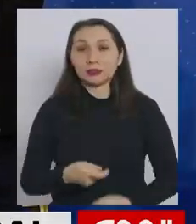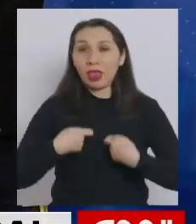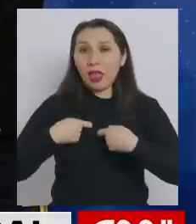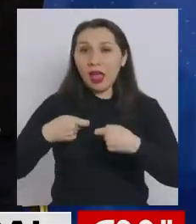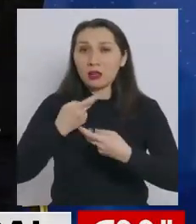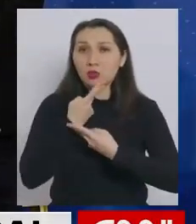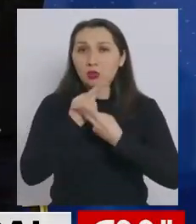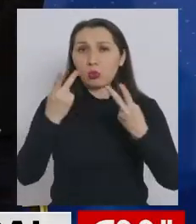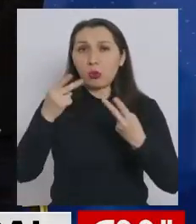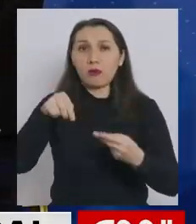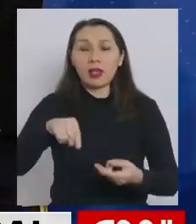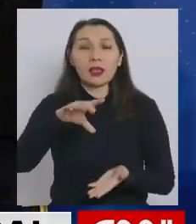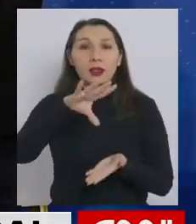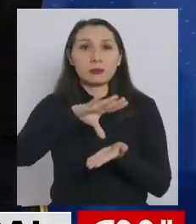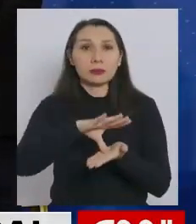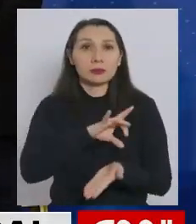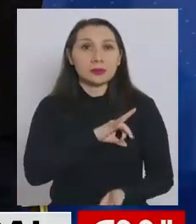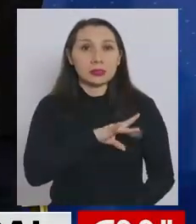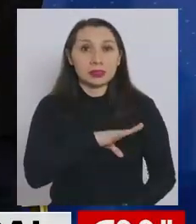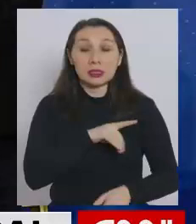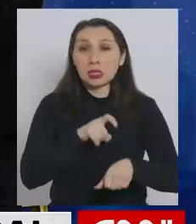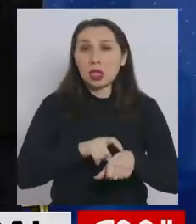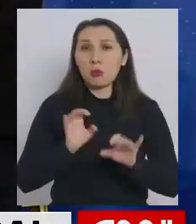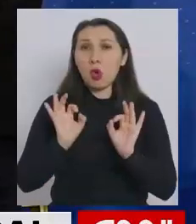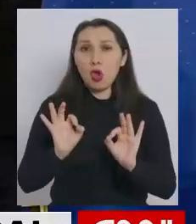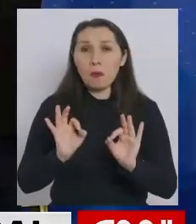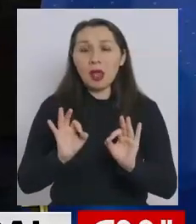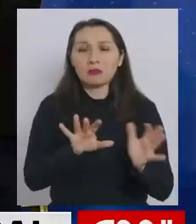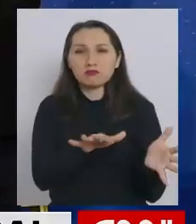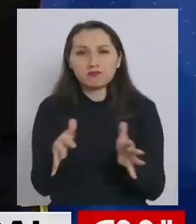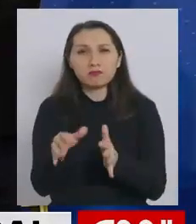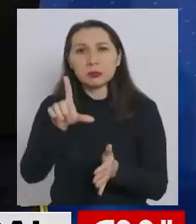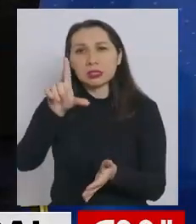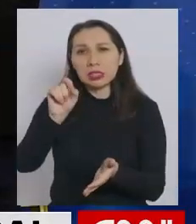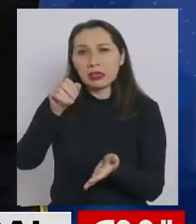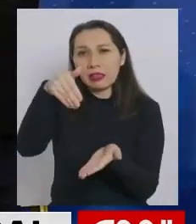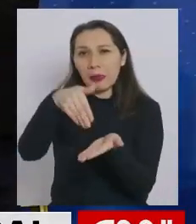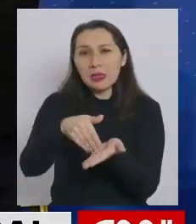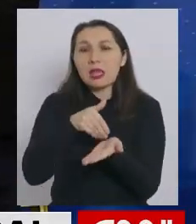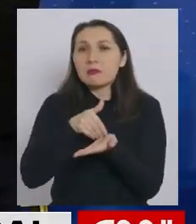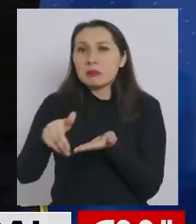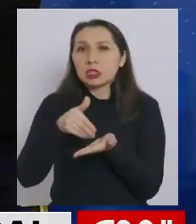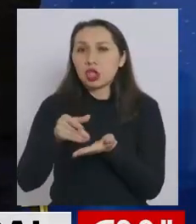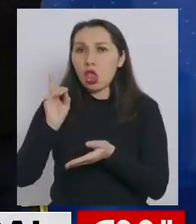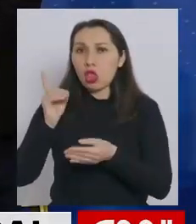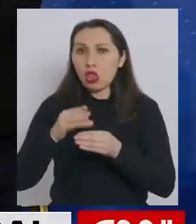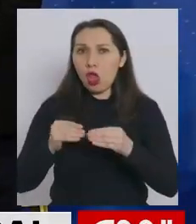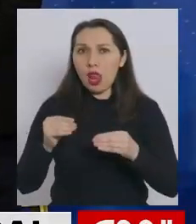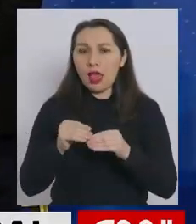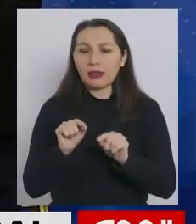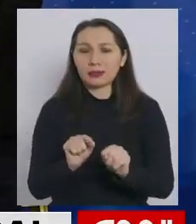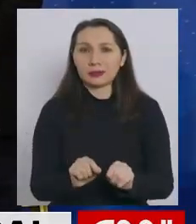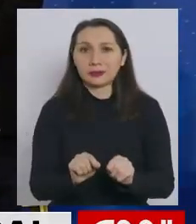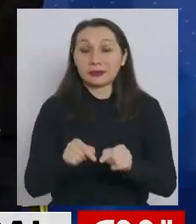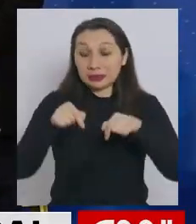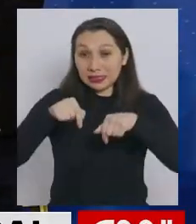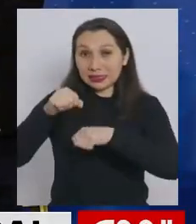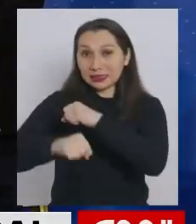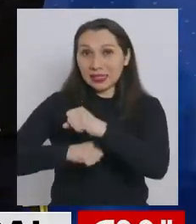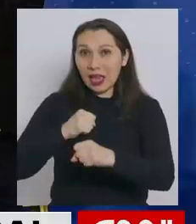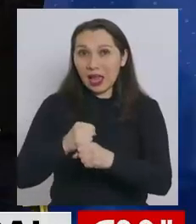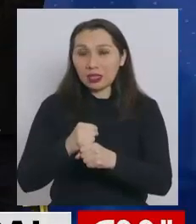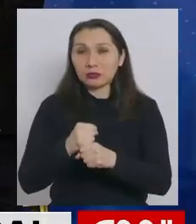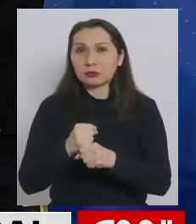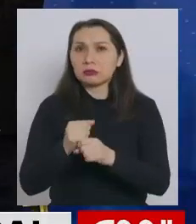gasto público en Chile en tiempos normales era del orden de los 70 mil millones de dólares. Este año va a ser